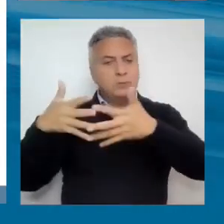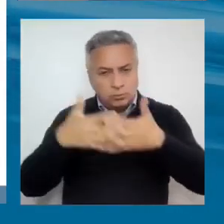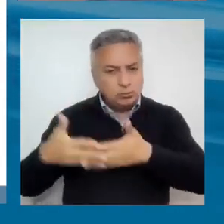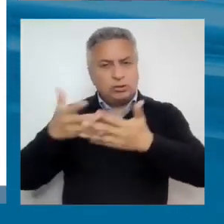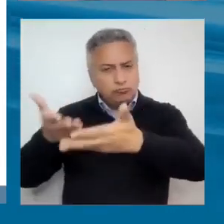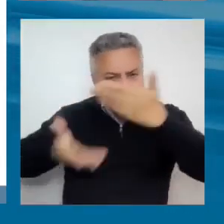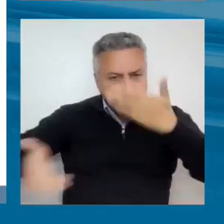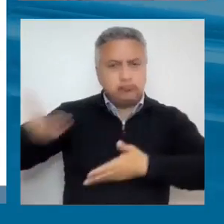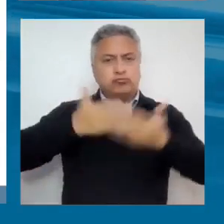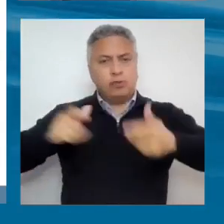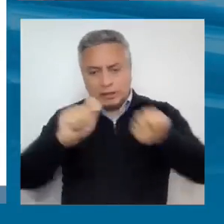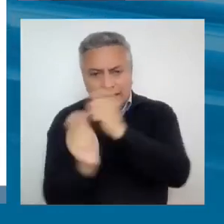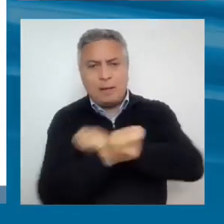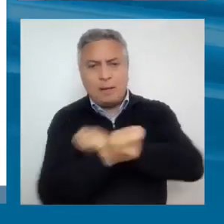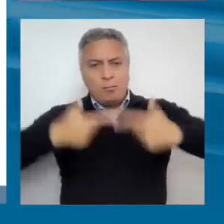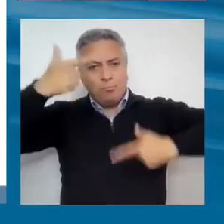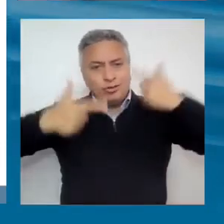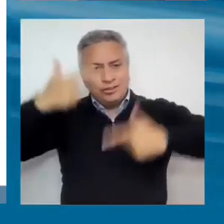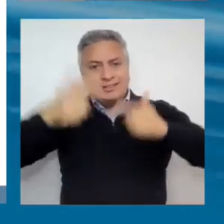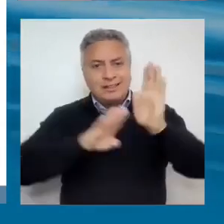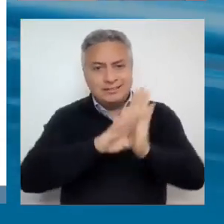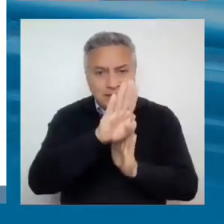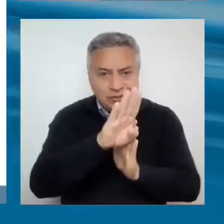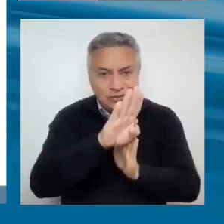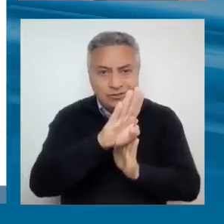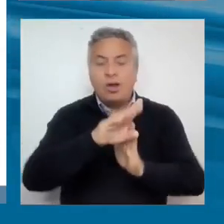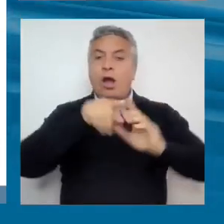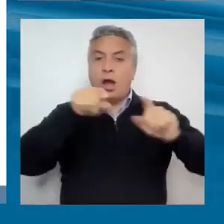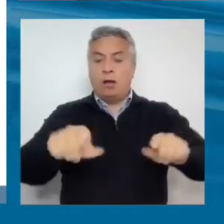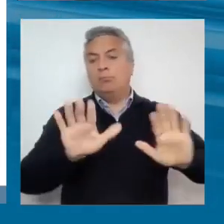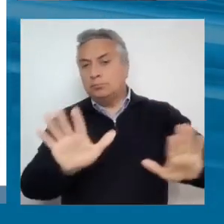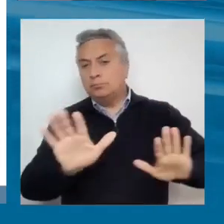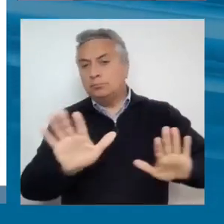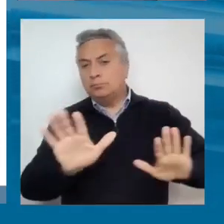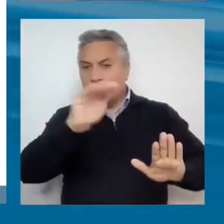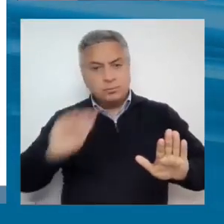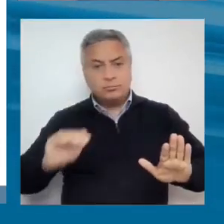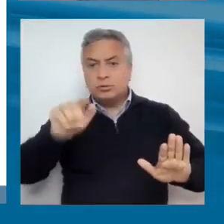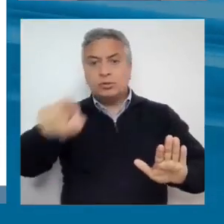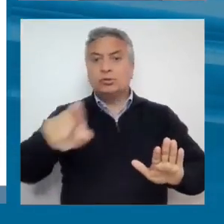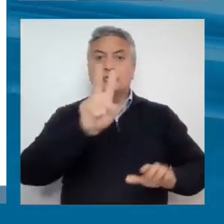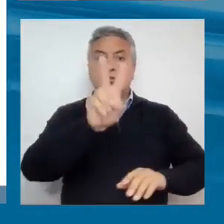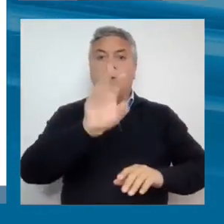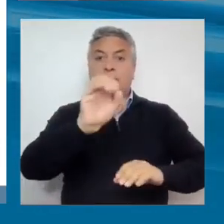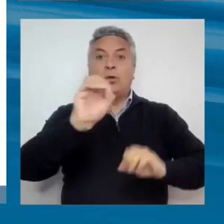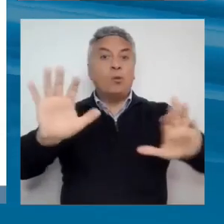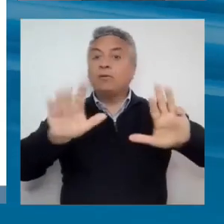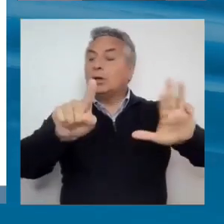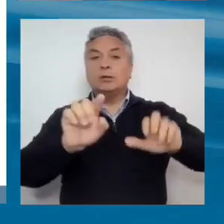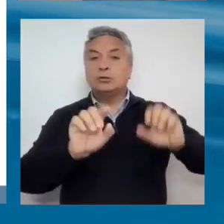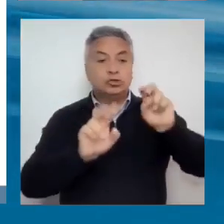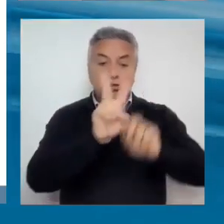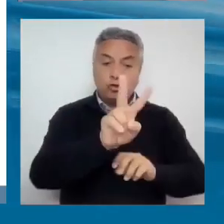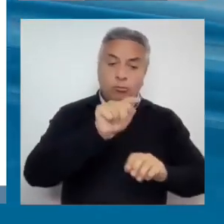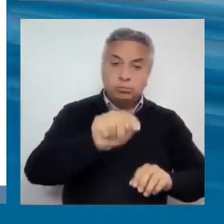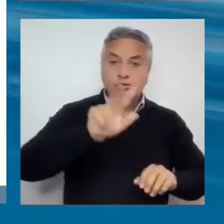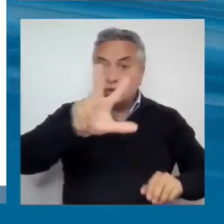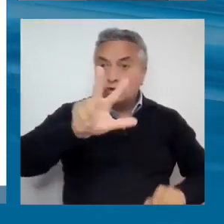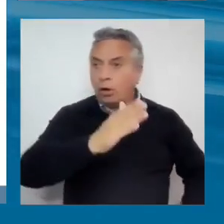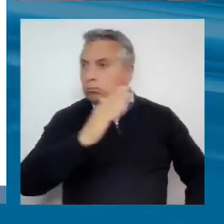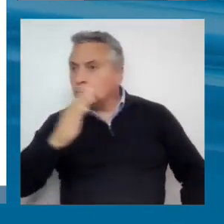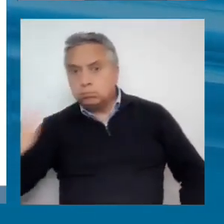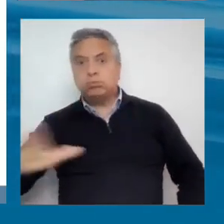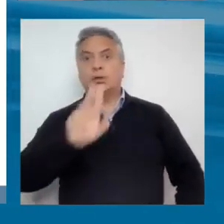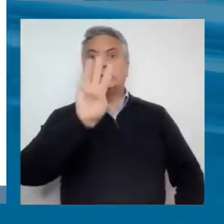desarrollo. Promedio en 90, 99, 2.8. 2000, 2009, 3. Ahí ven la